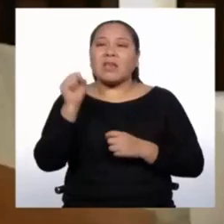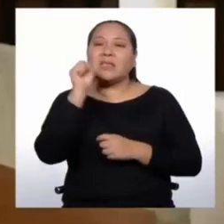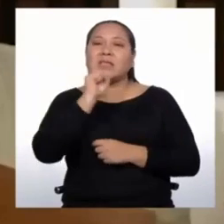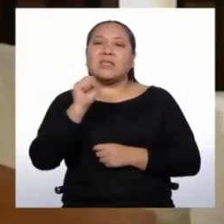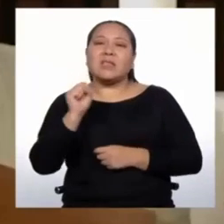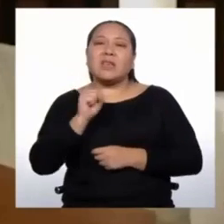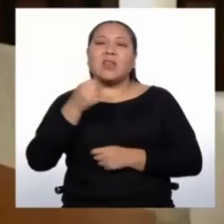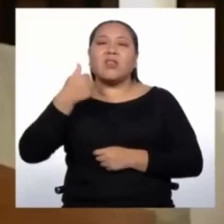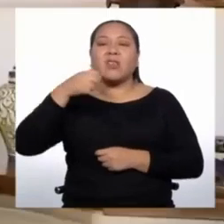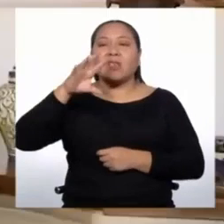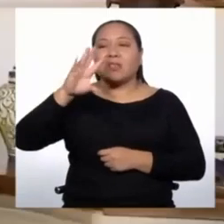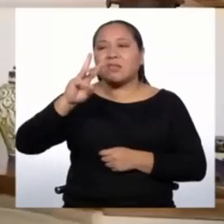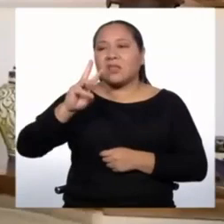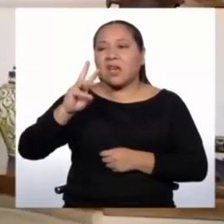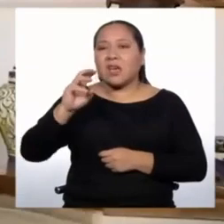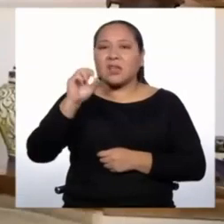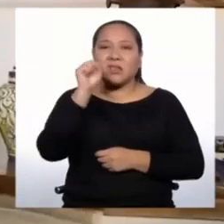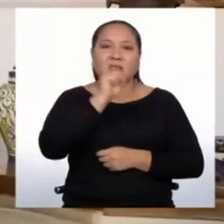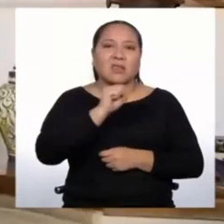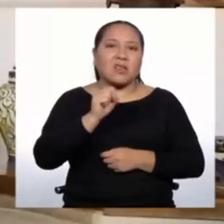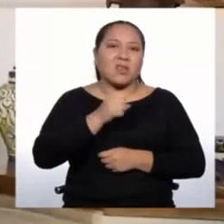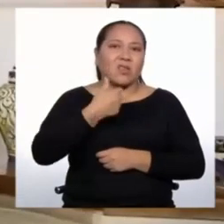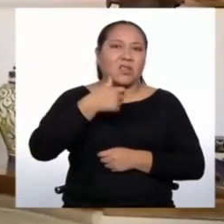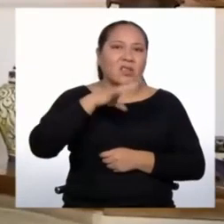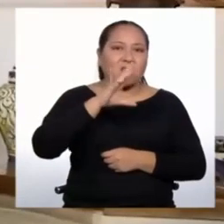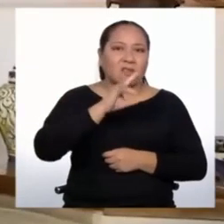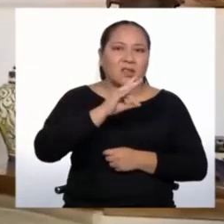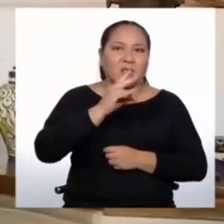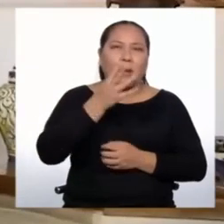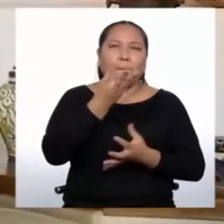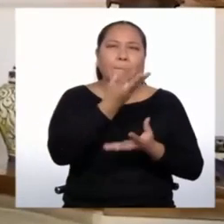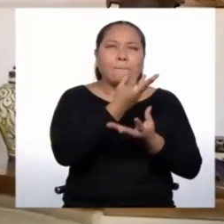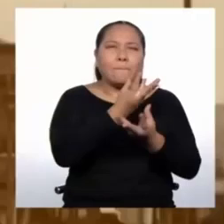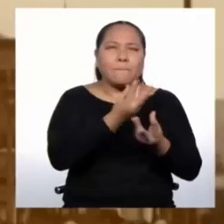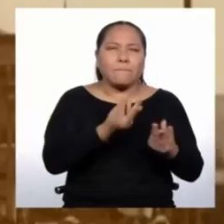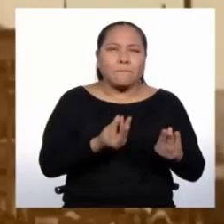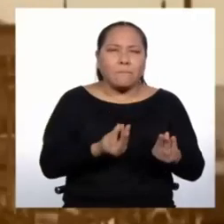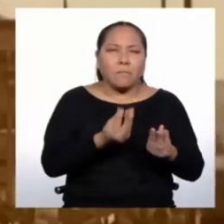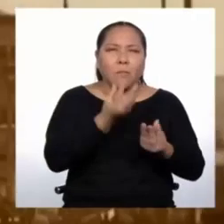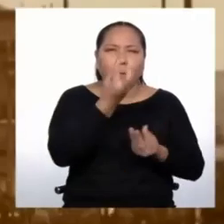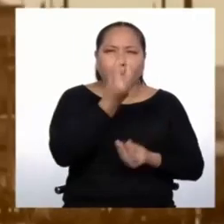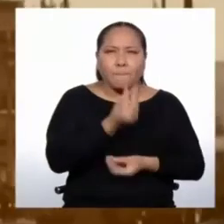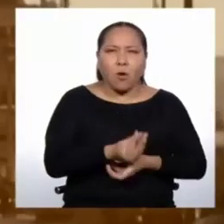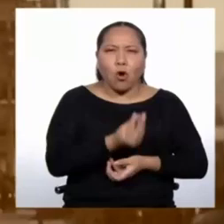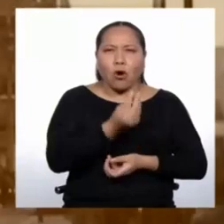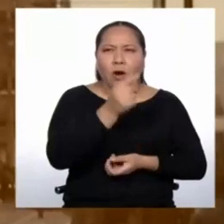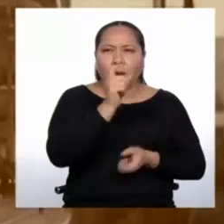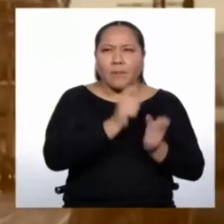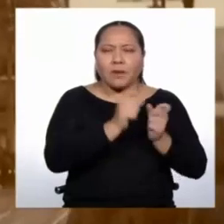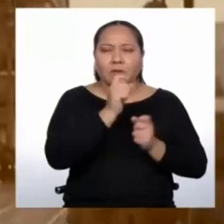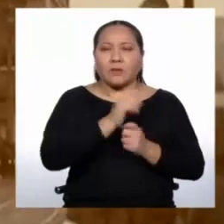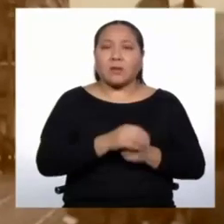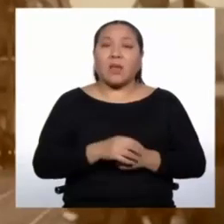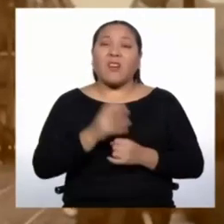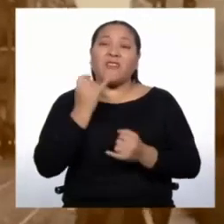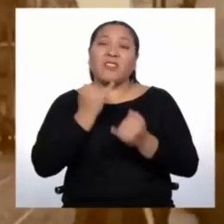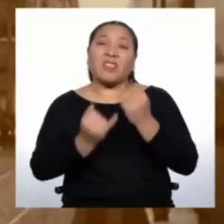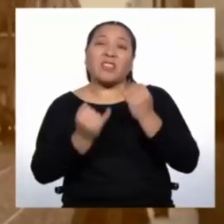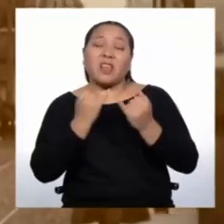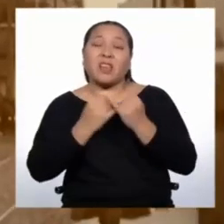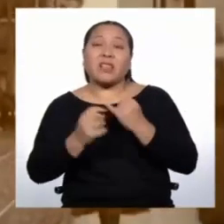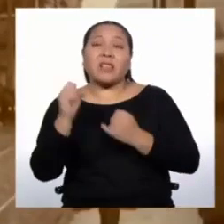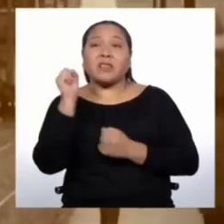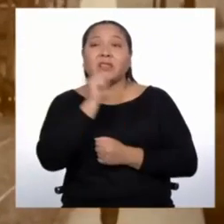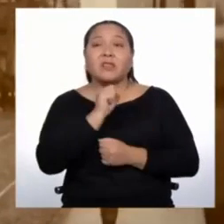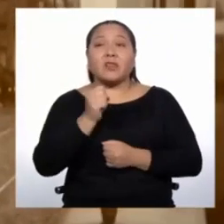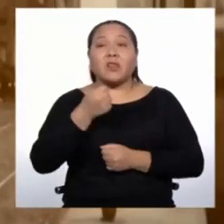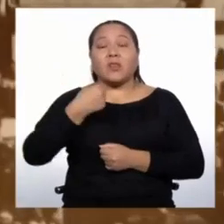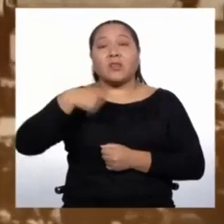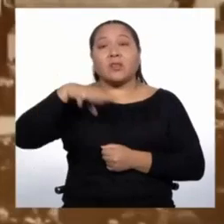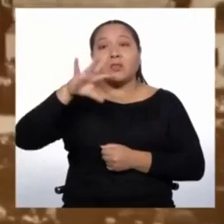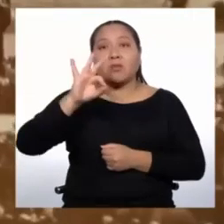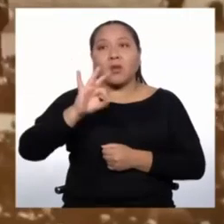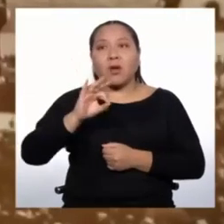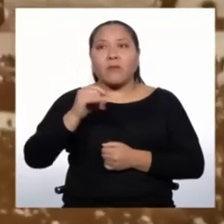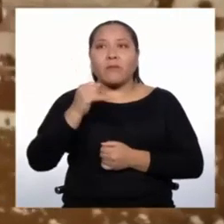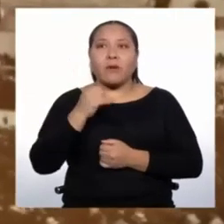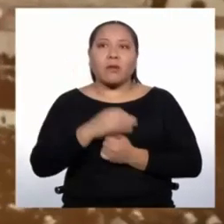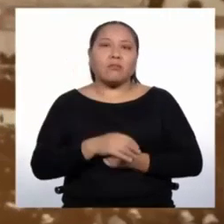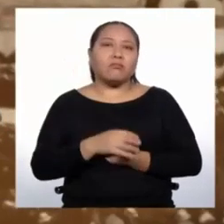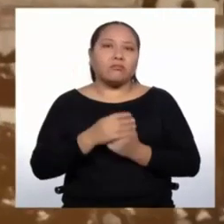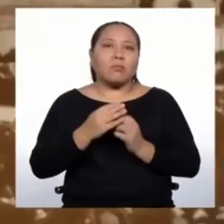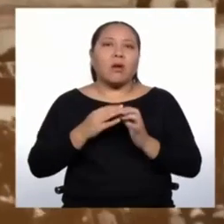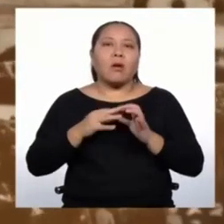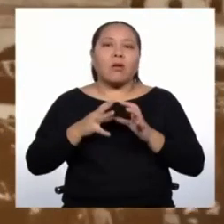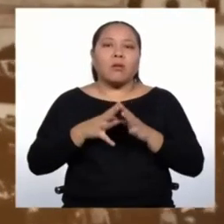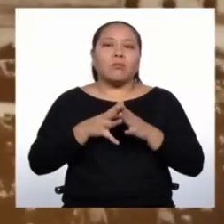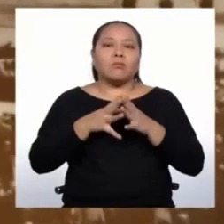la falta de gente. Recién en los años, a fines del siglo XIX y principios del siglo XX, empieza la